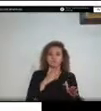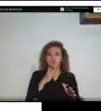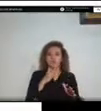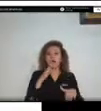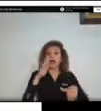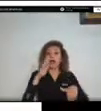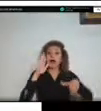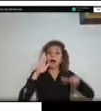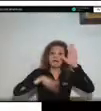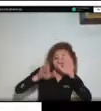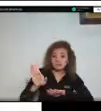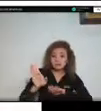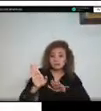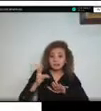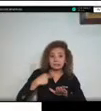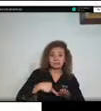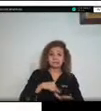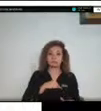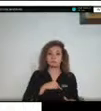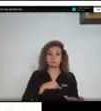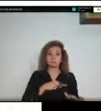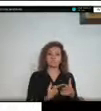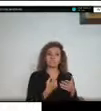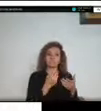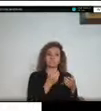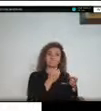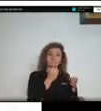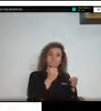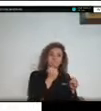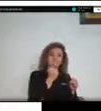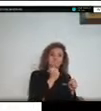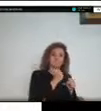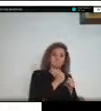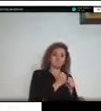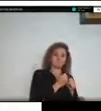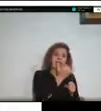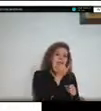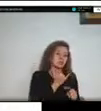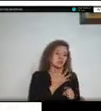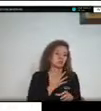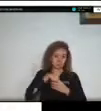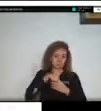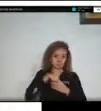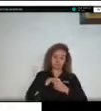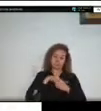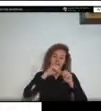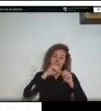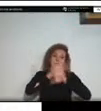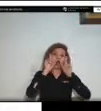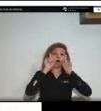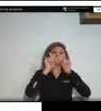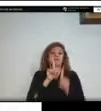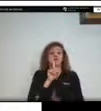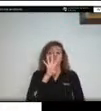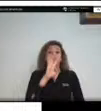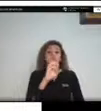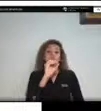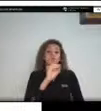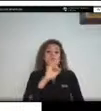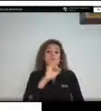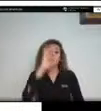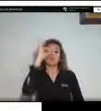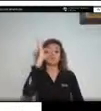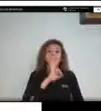una inadecuada operación o algunas fallas internas u operativas el 90% de estos eventos están